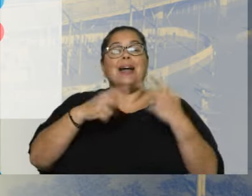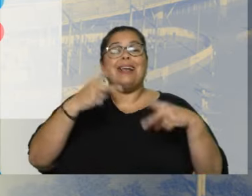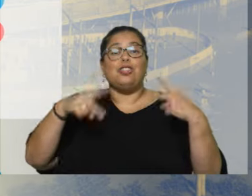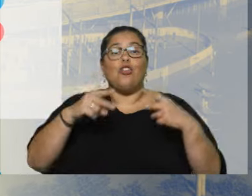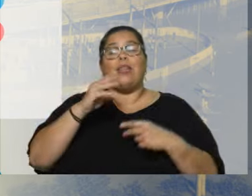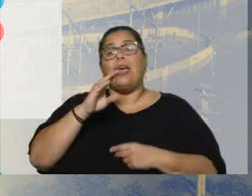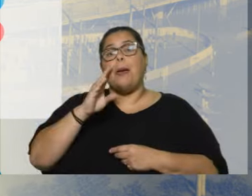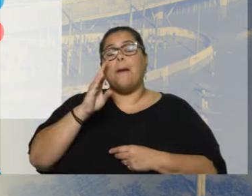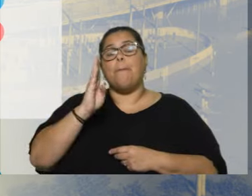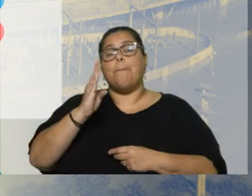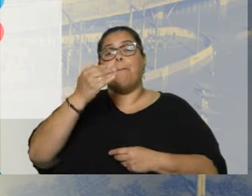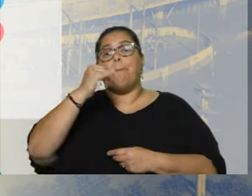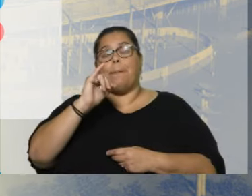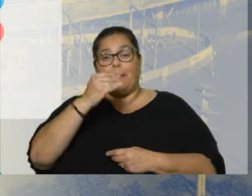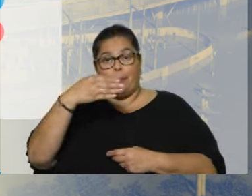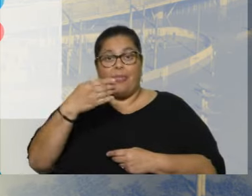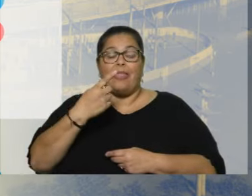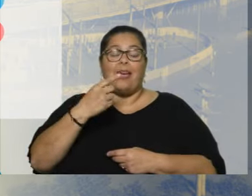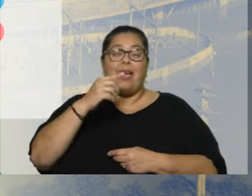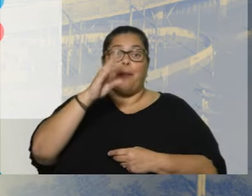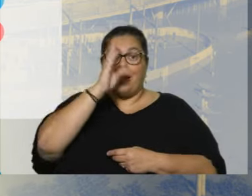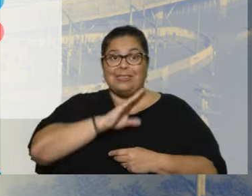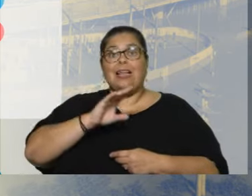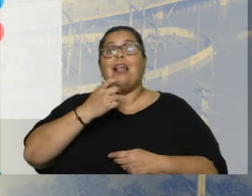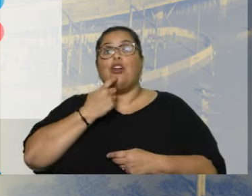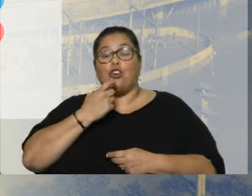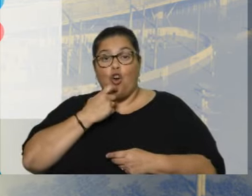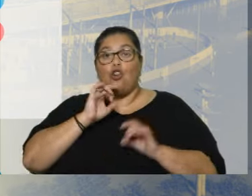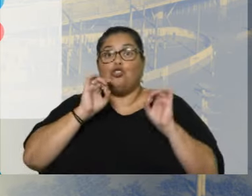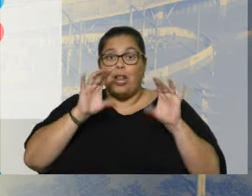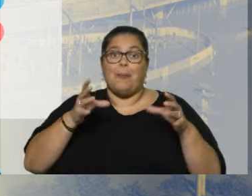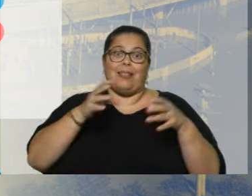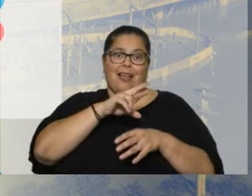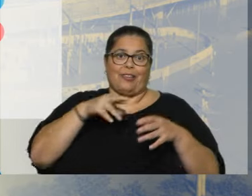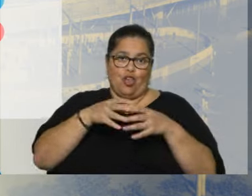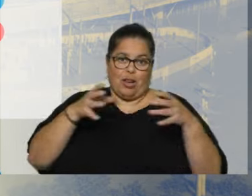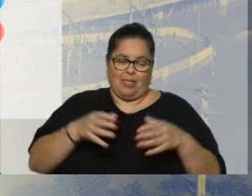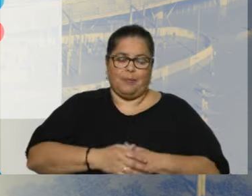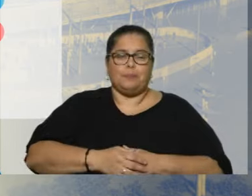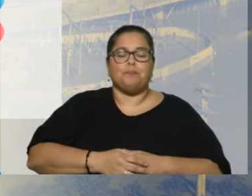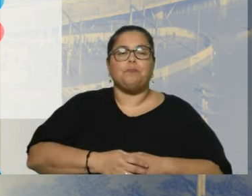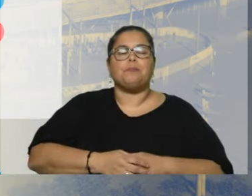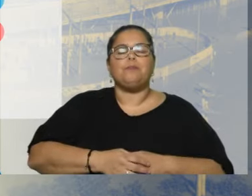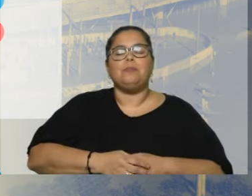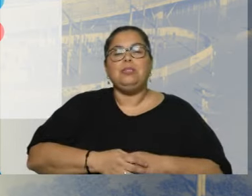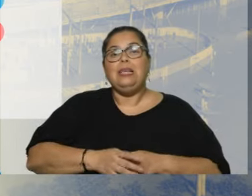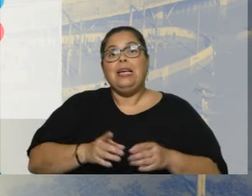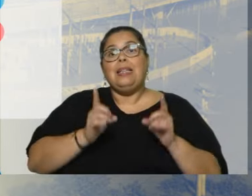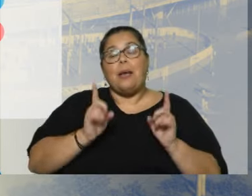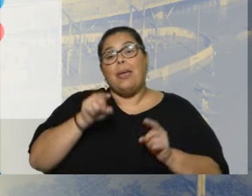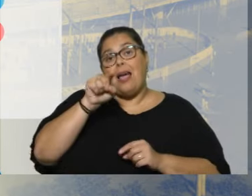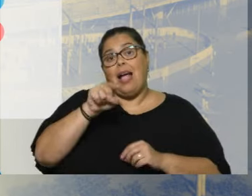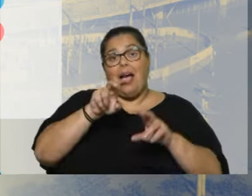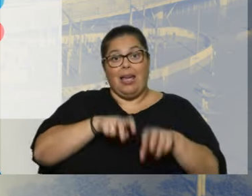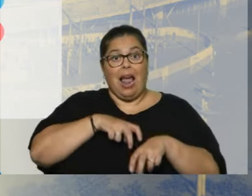la economía de Brasil golpeada por la pandemia. Río Grande, una economía que va bien basada fundamentalmente en el agro en ese momento. Recordemos que acá tampoco el agro